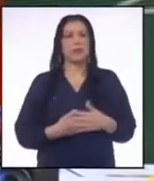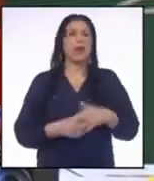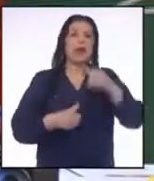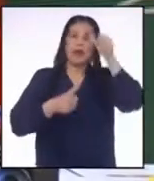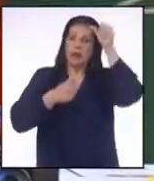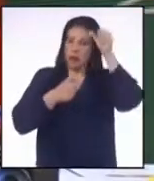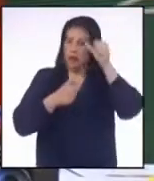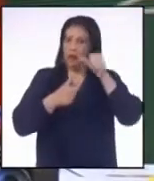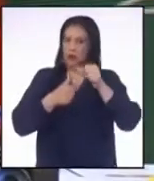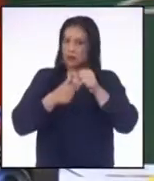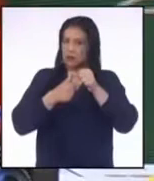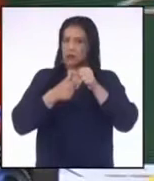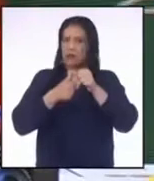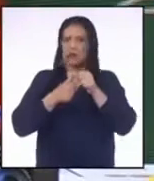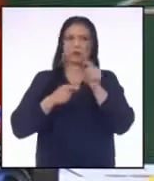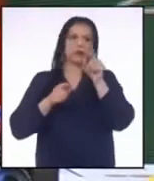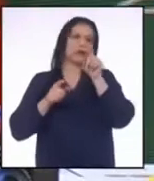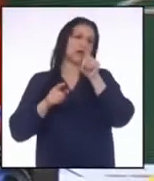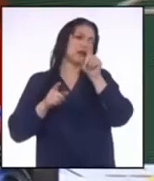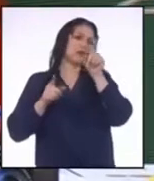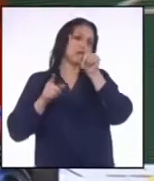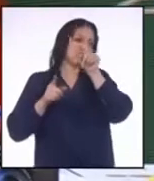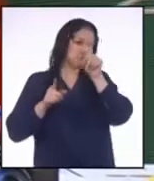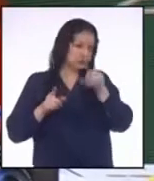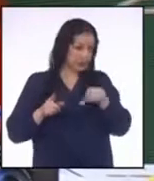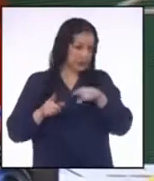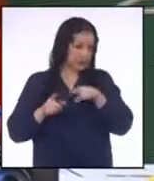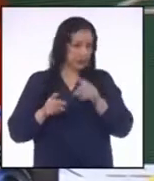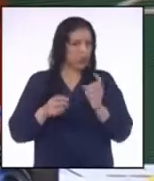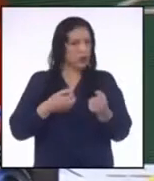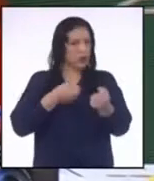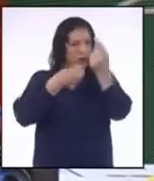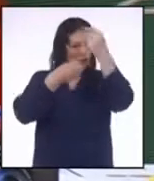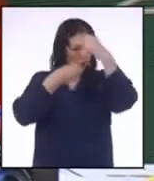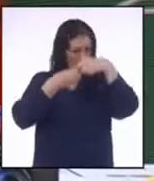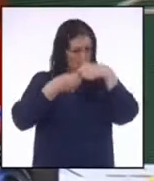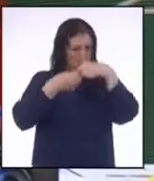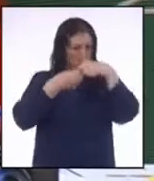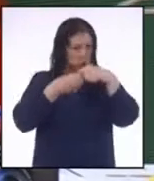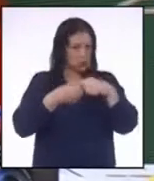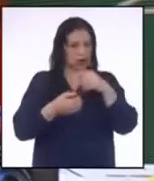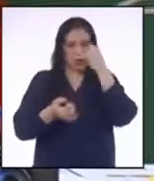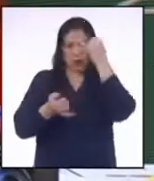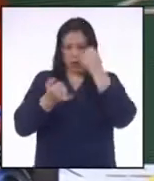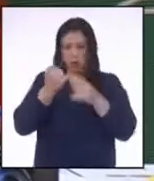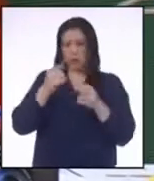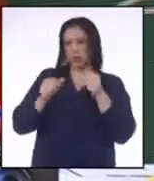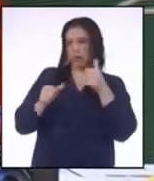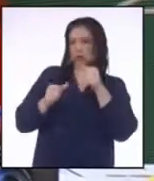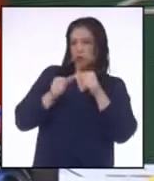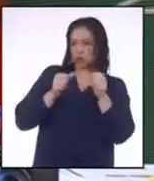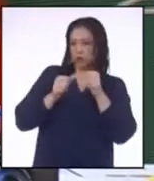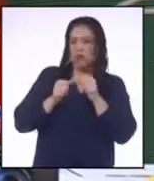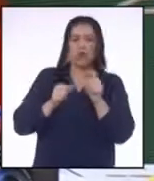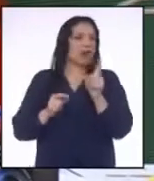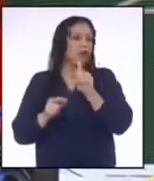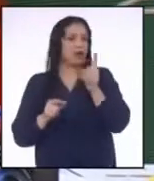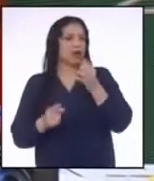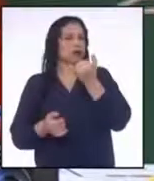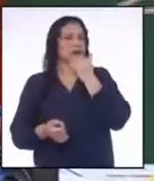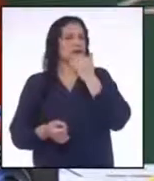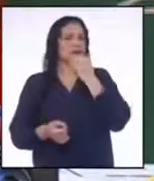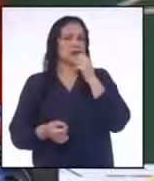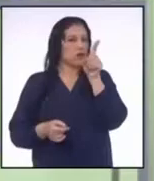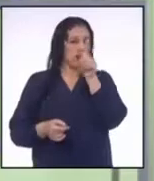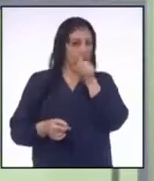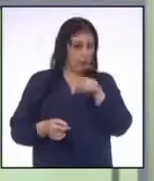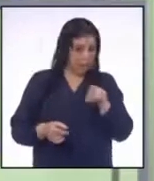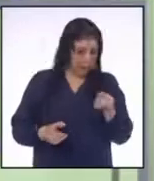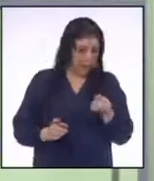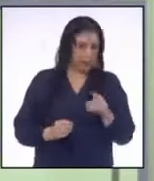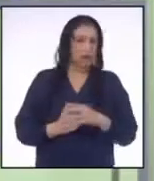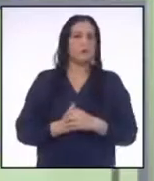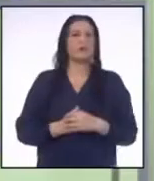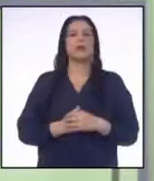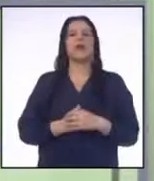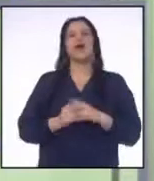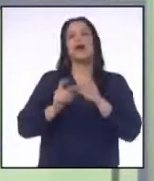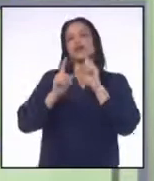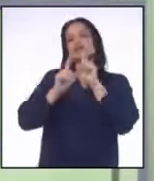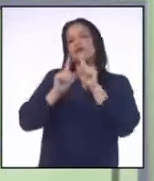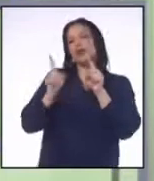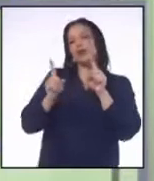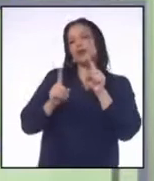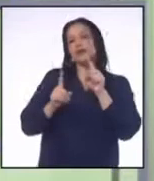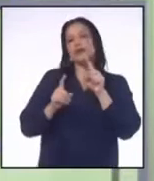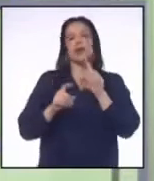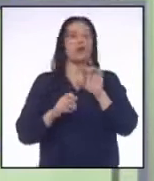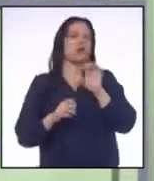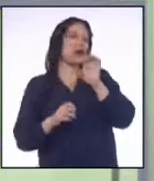Recordemos que el intervalo cerrado Incluye en su solución al extremo del Intervalo lo que no ocurre con el Intervalo abierto A diferencia de